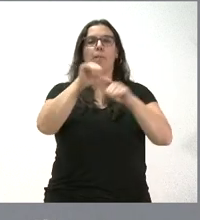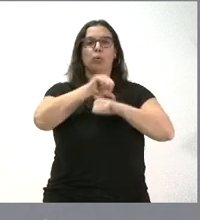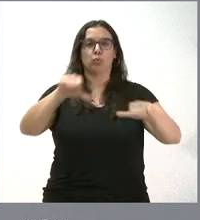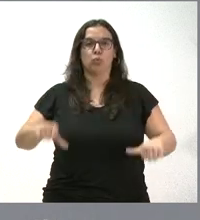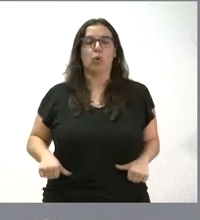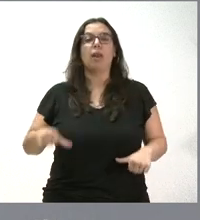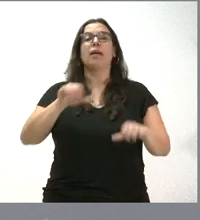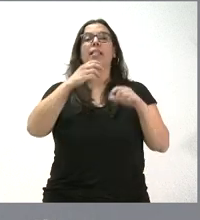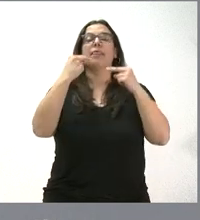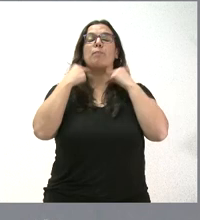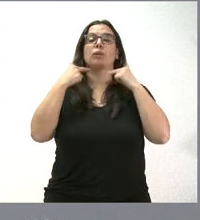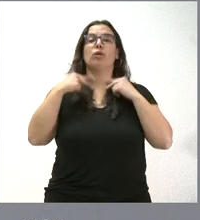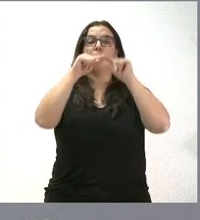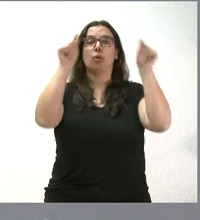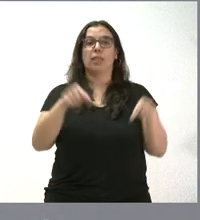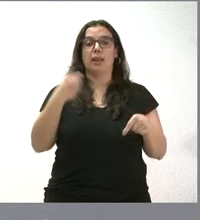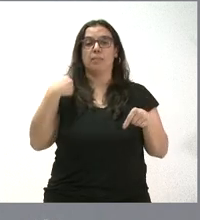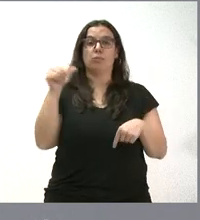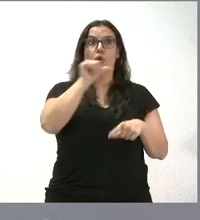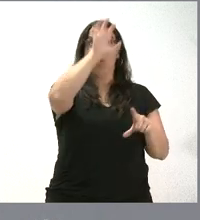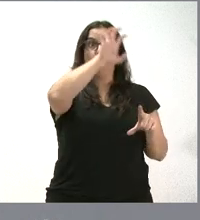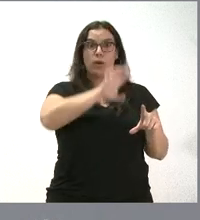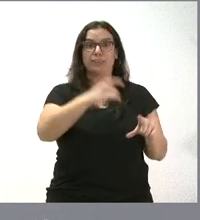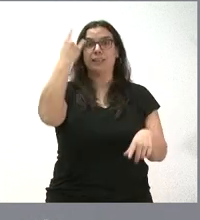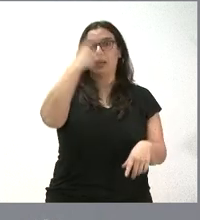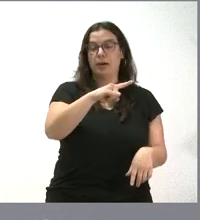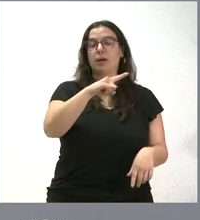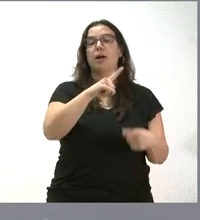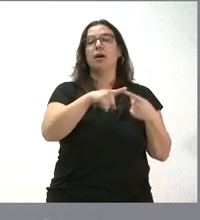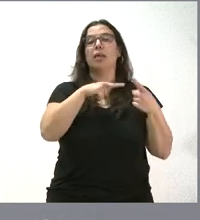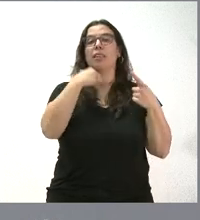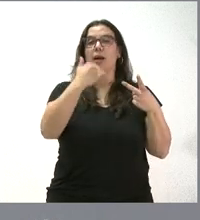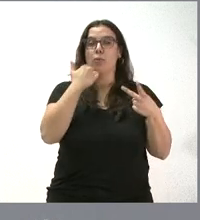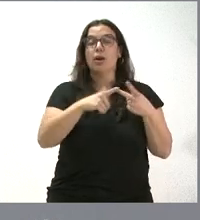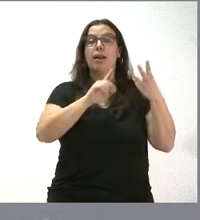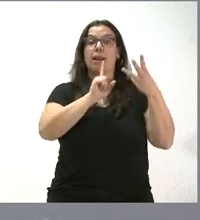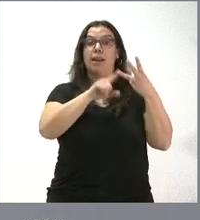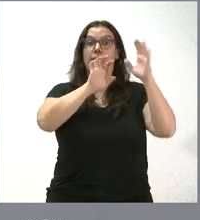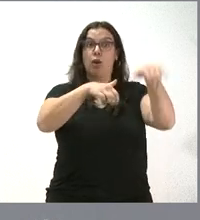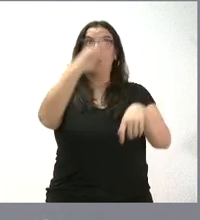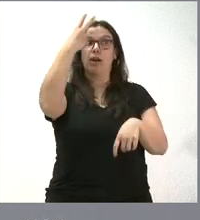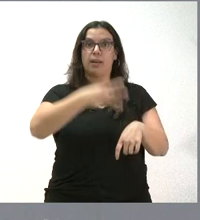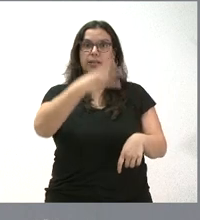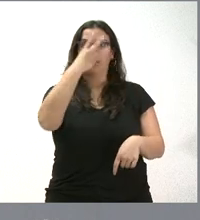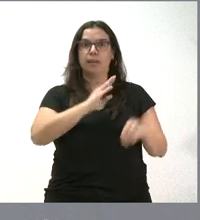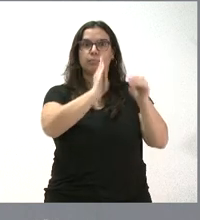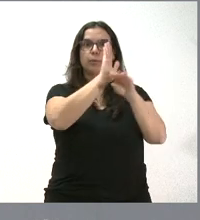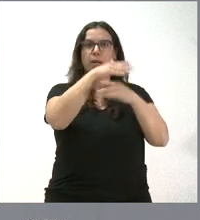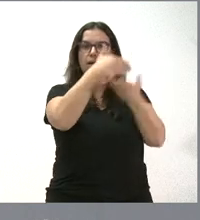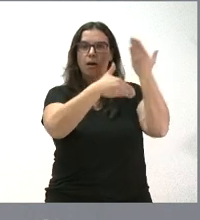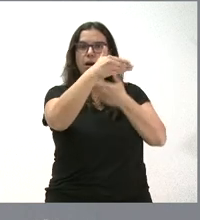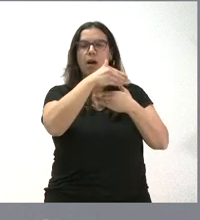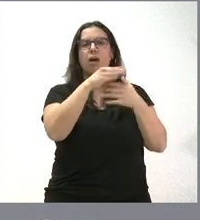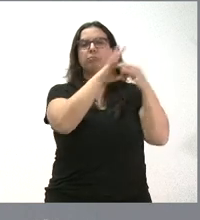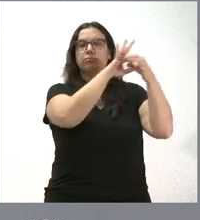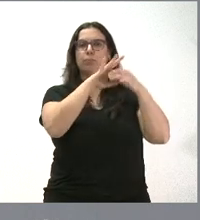de las diputaciones provinciales que están en el oeste de la comunidad, Salamanca, Zamora y León. Hace poco,